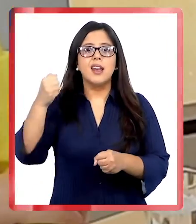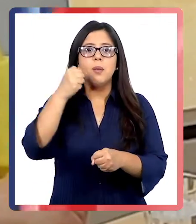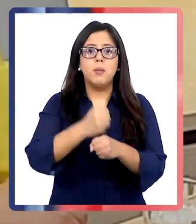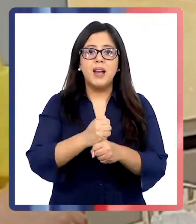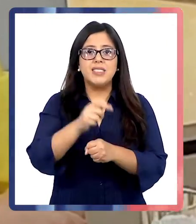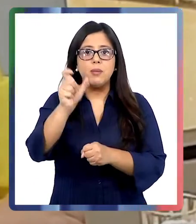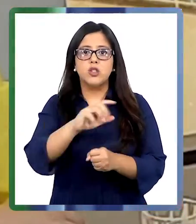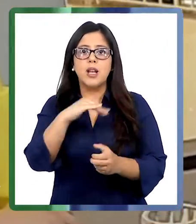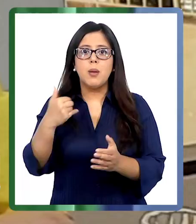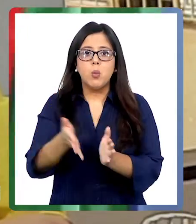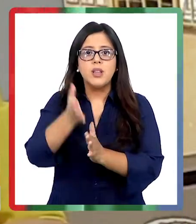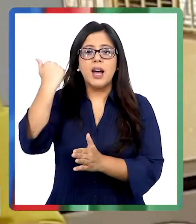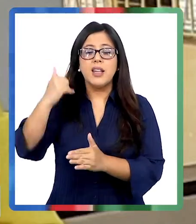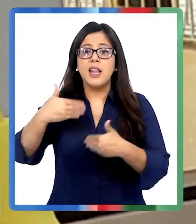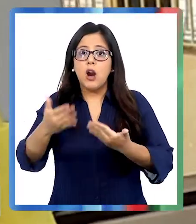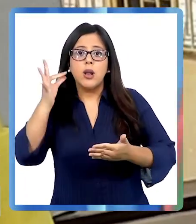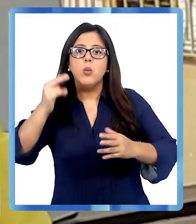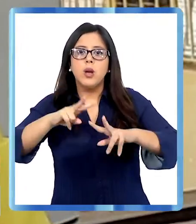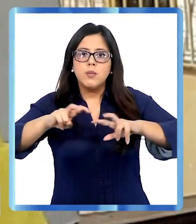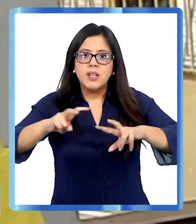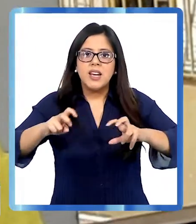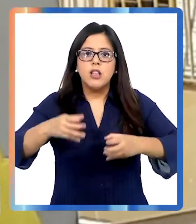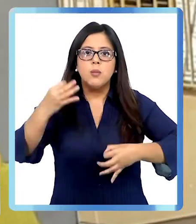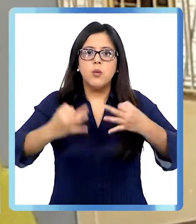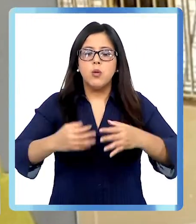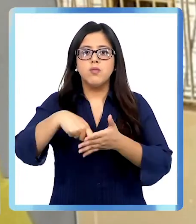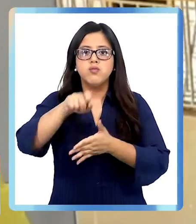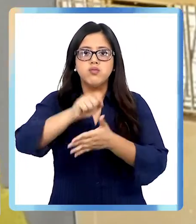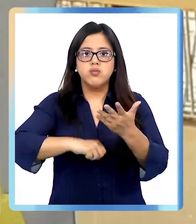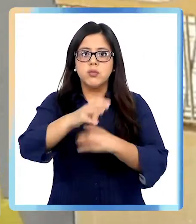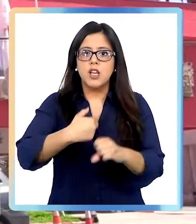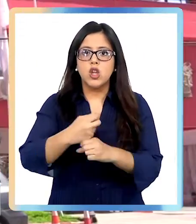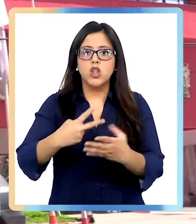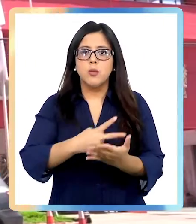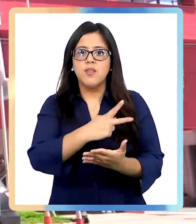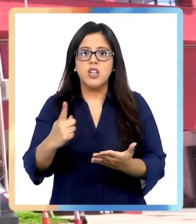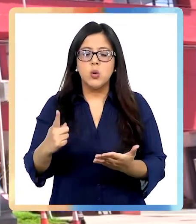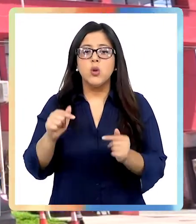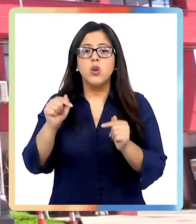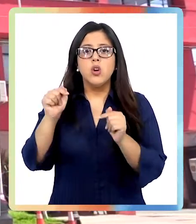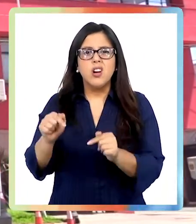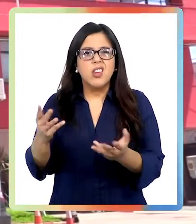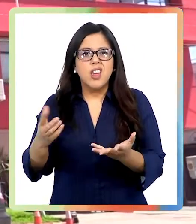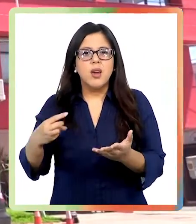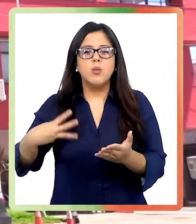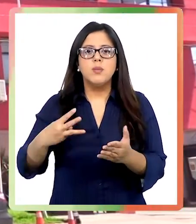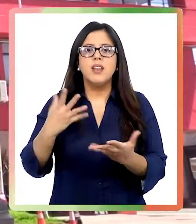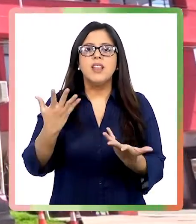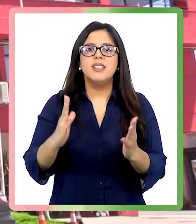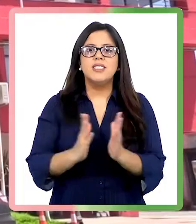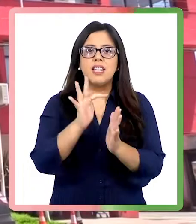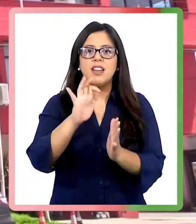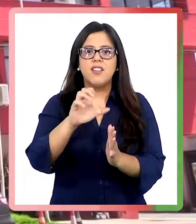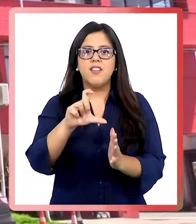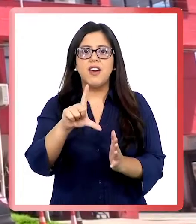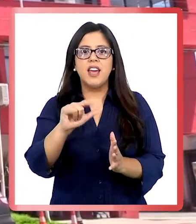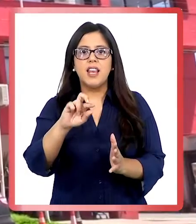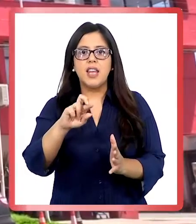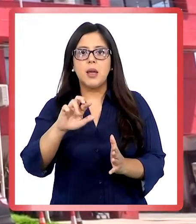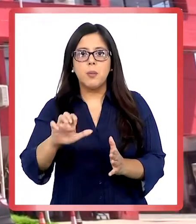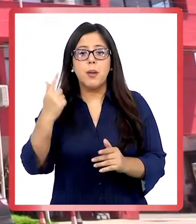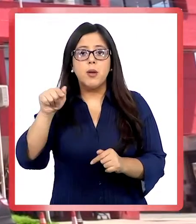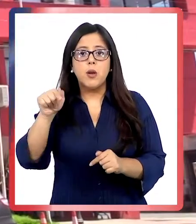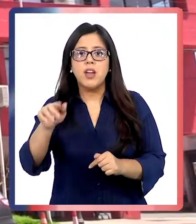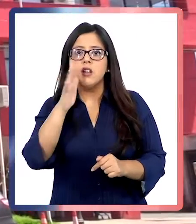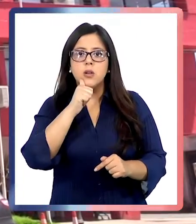La core Valeria Carvallo, quien ocupa el puesto que dejó vacante el fallecido Rolando Stevenson, hoy es investigada por la justicia. Fue